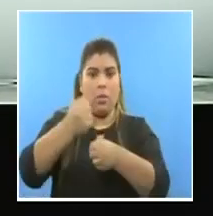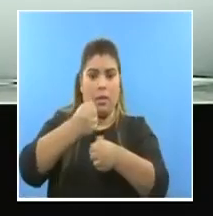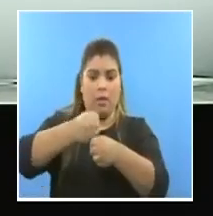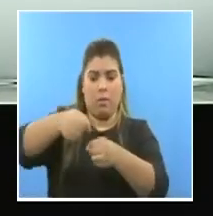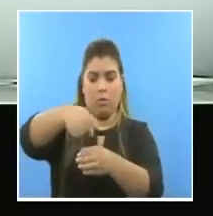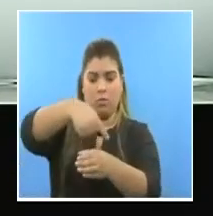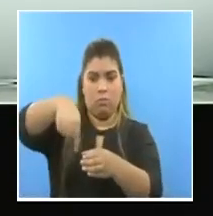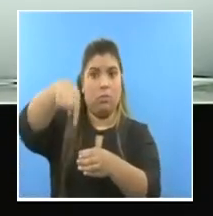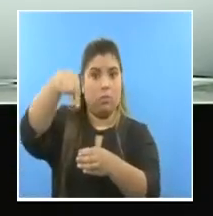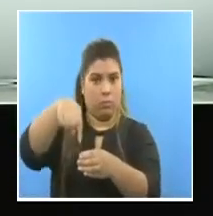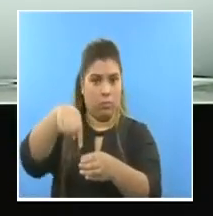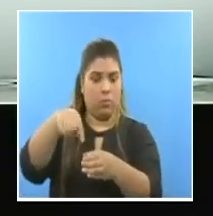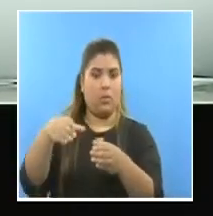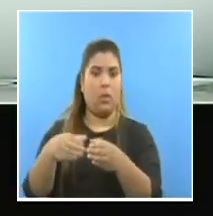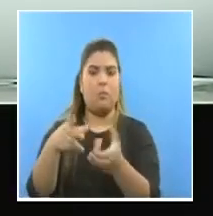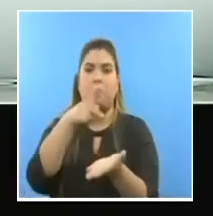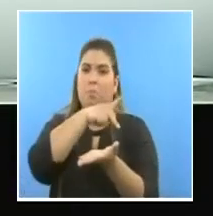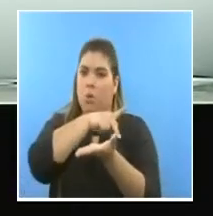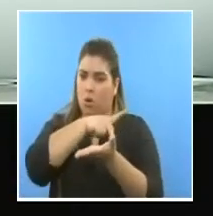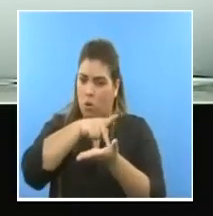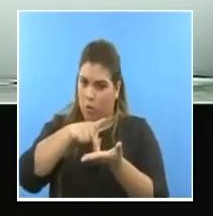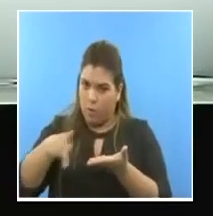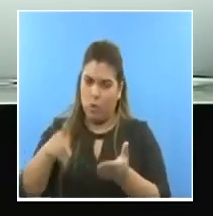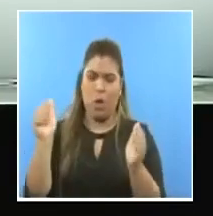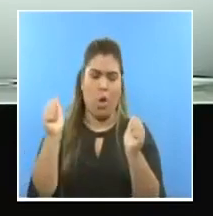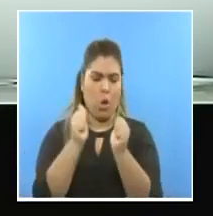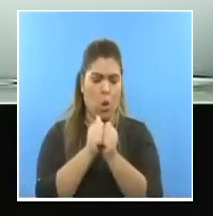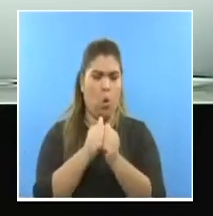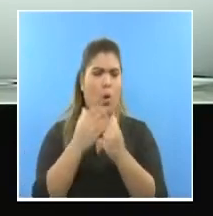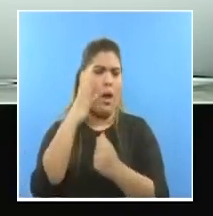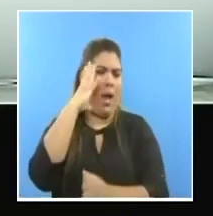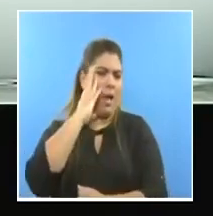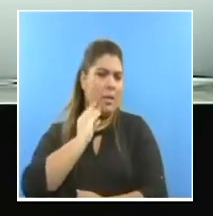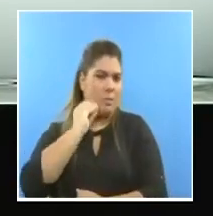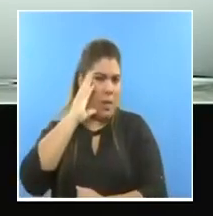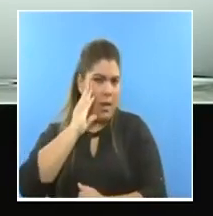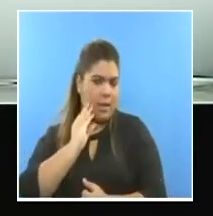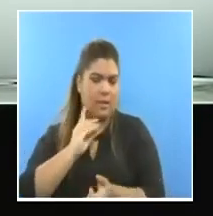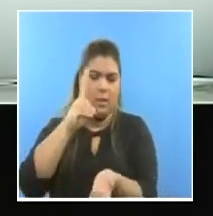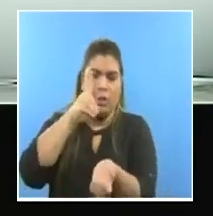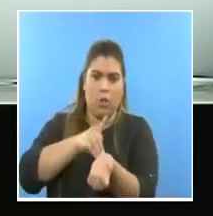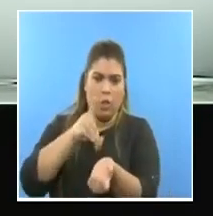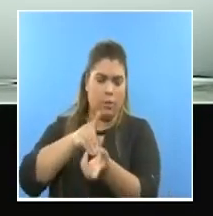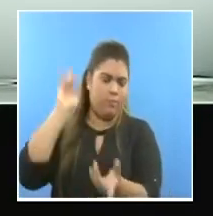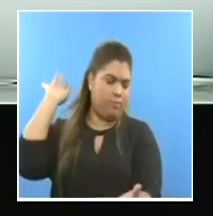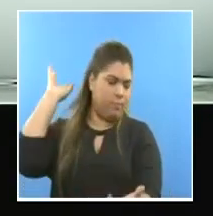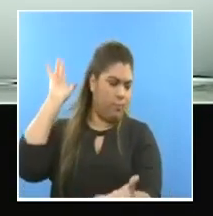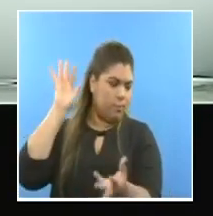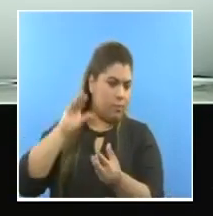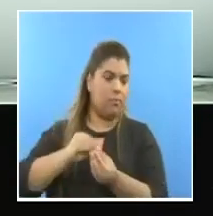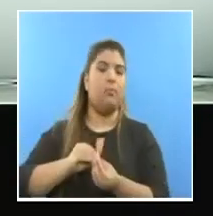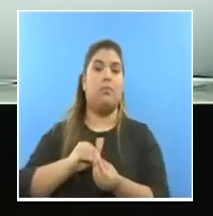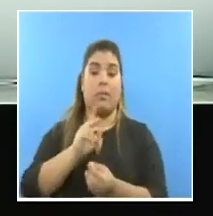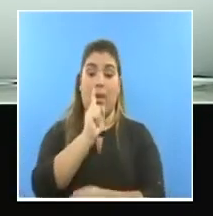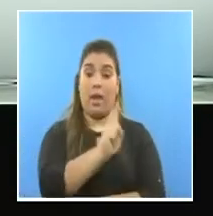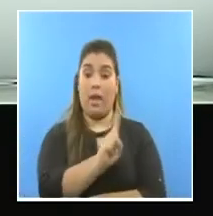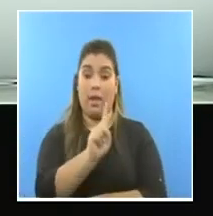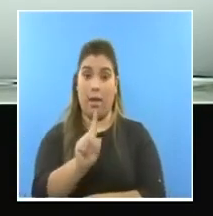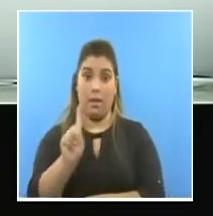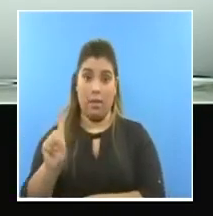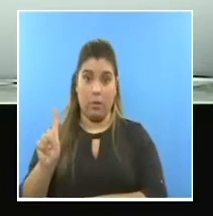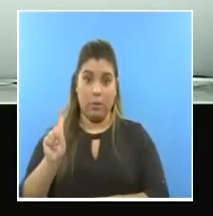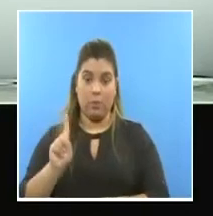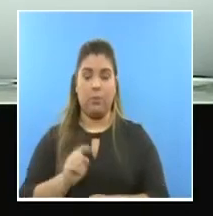consultivo, a profesionales destacados de las ciencias médicas y de trayectoria distinguida en nuestro país.